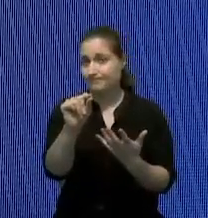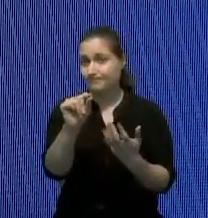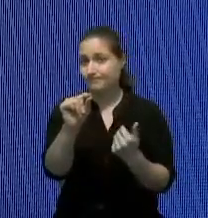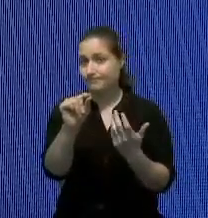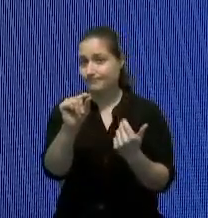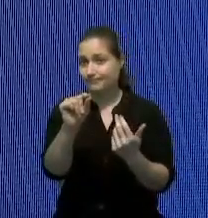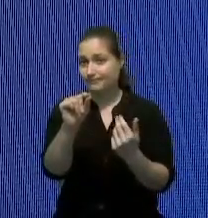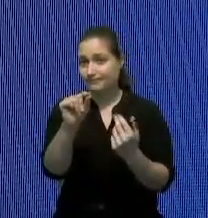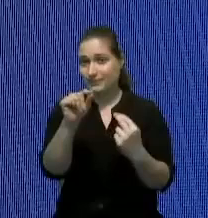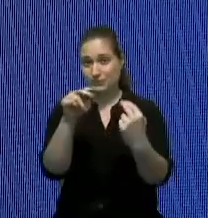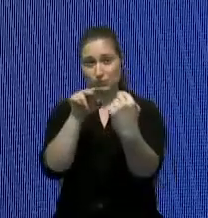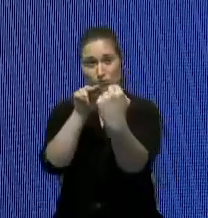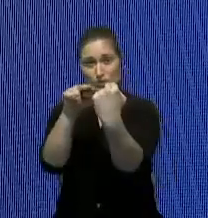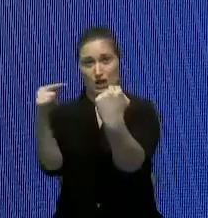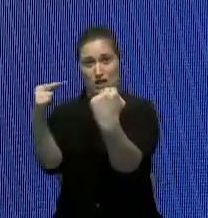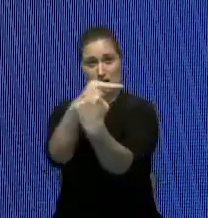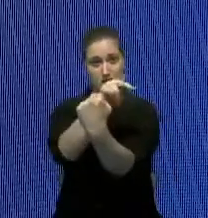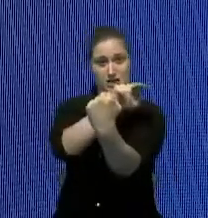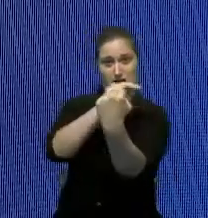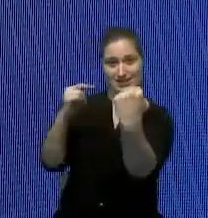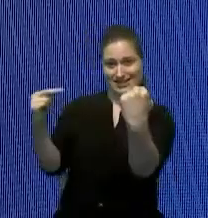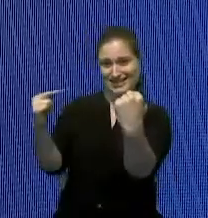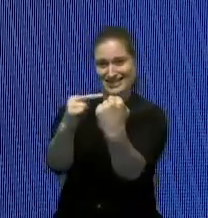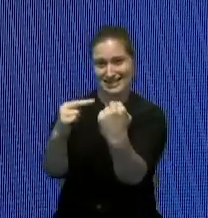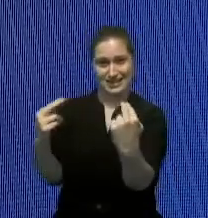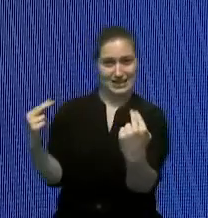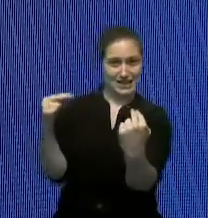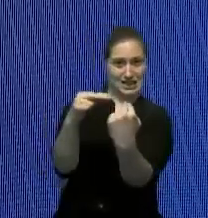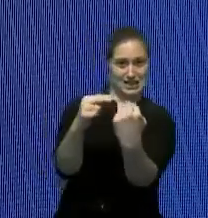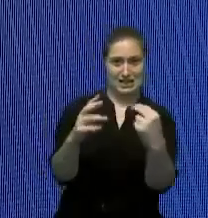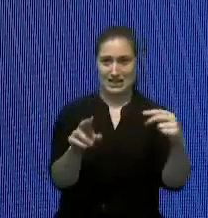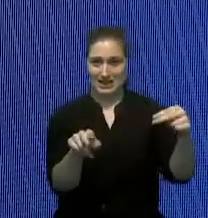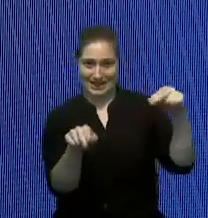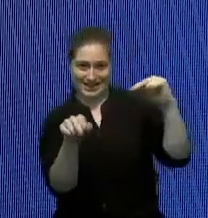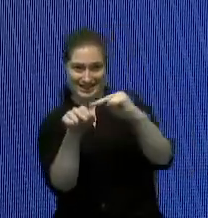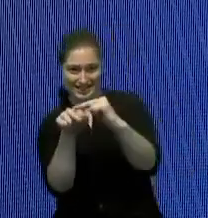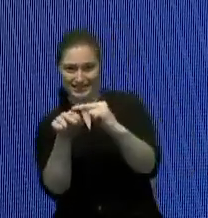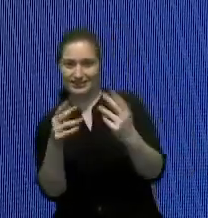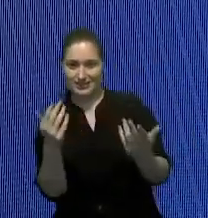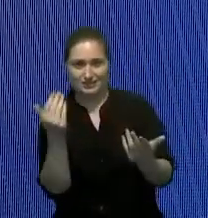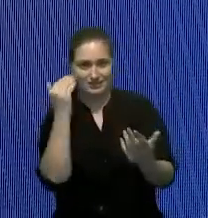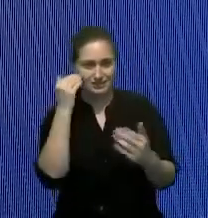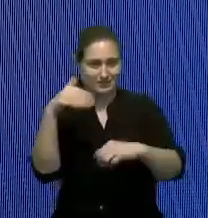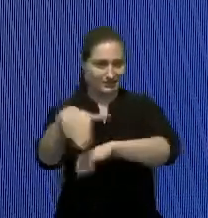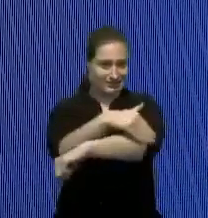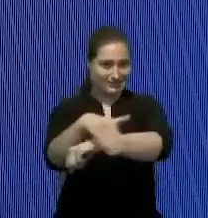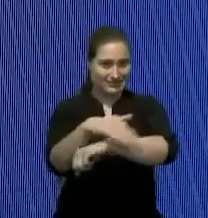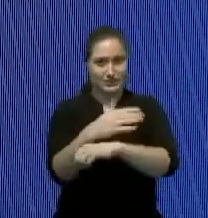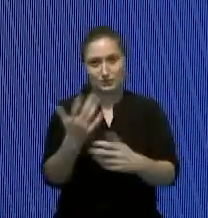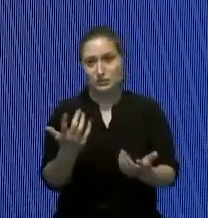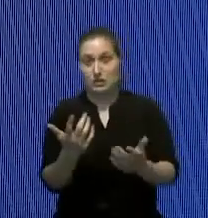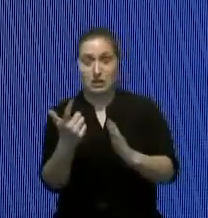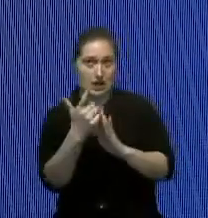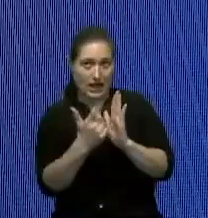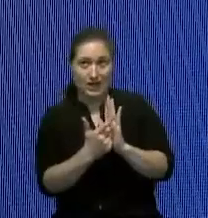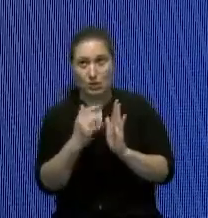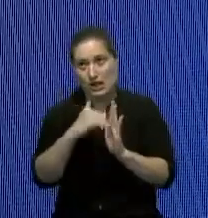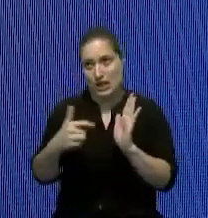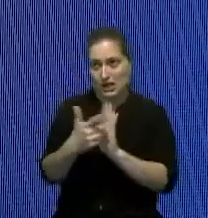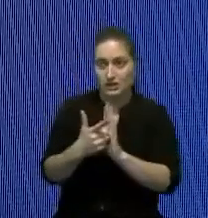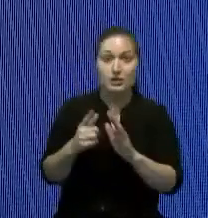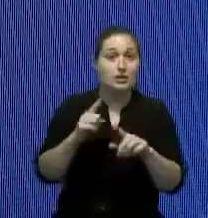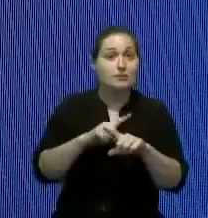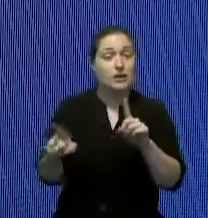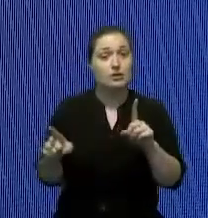cruces que eran lo que prácticamente bueno legales e ilegales pero cualquier director de